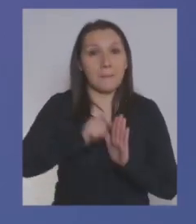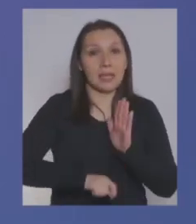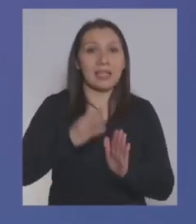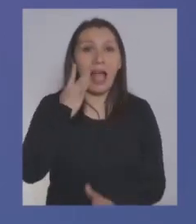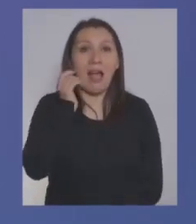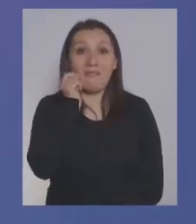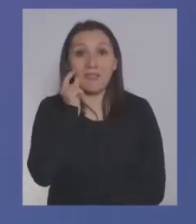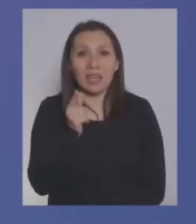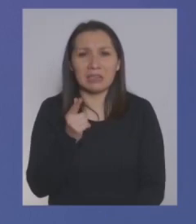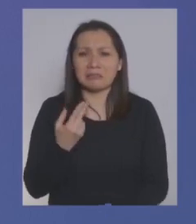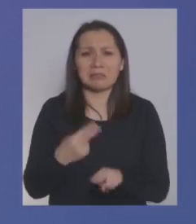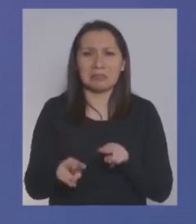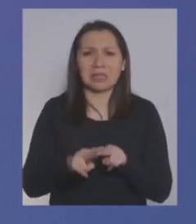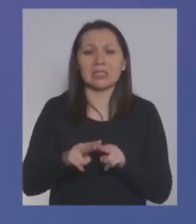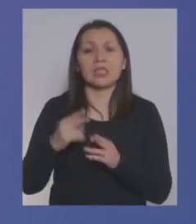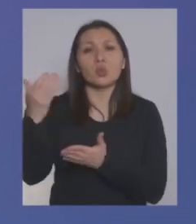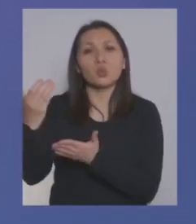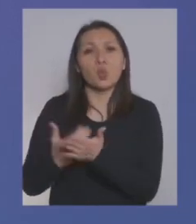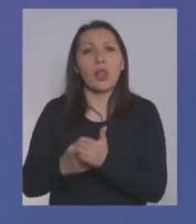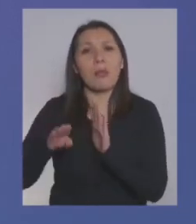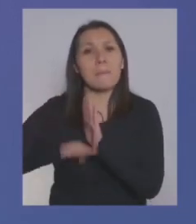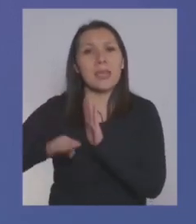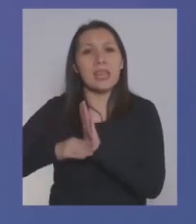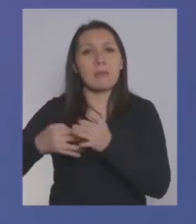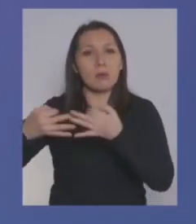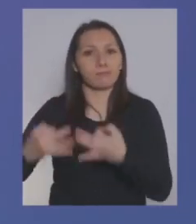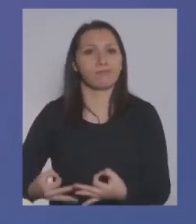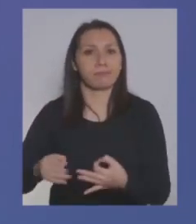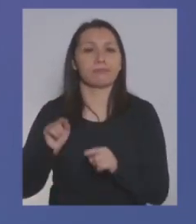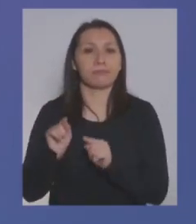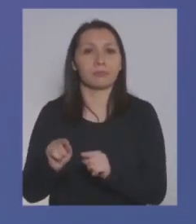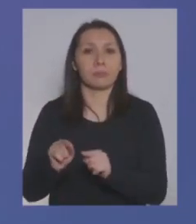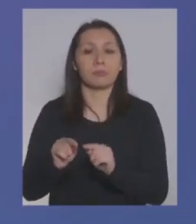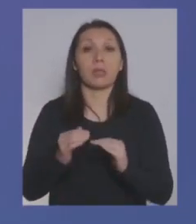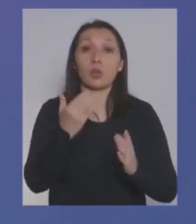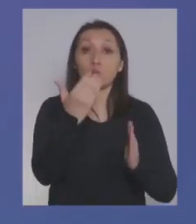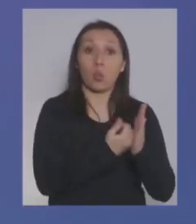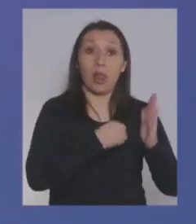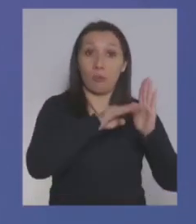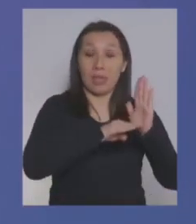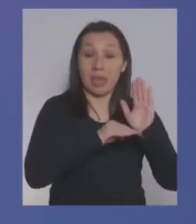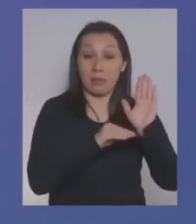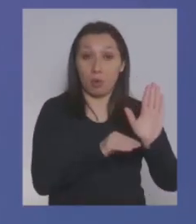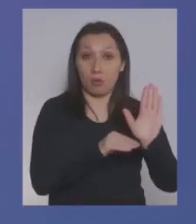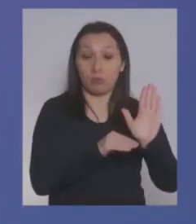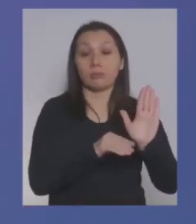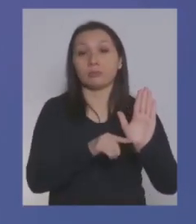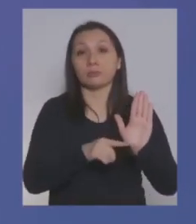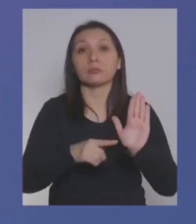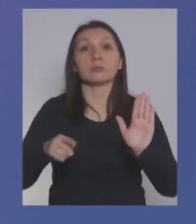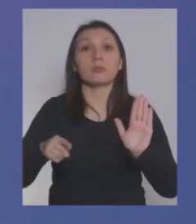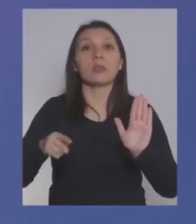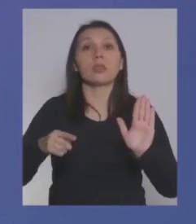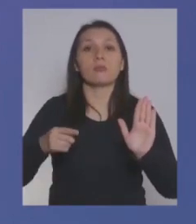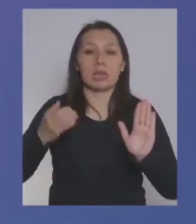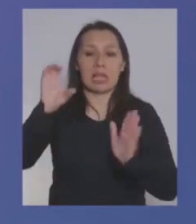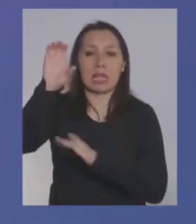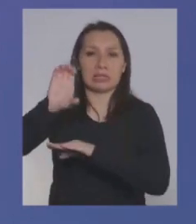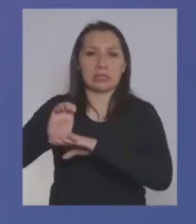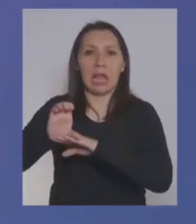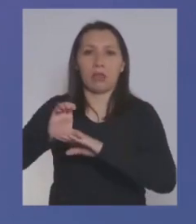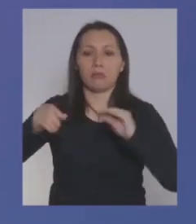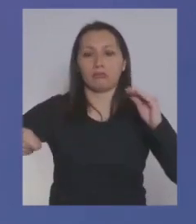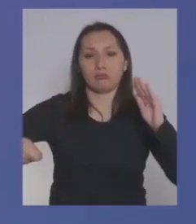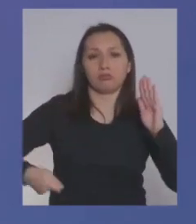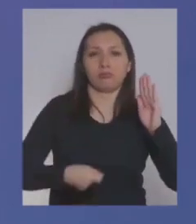¿qué es que hace el ingreso mínimo garantizado? es por sobre el salario mínimo el Estado con recursos fiscales le pone un